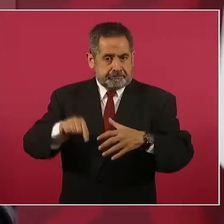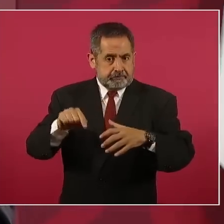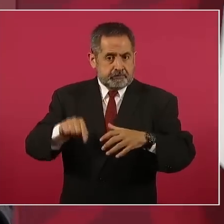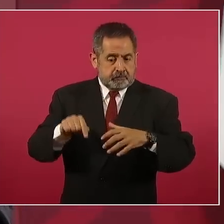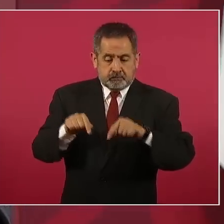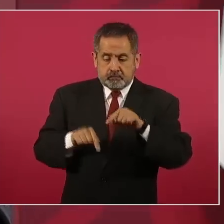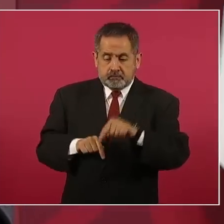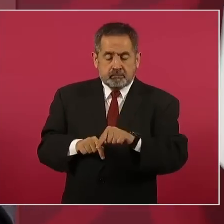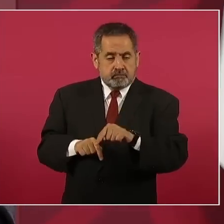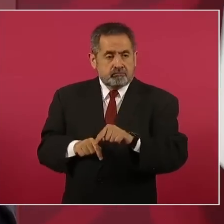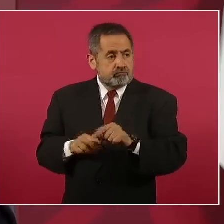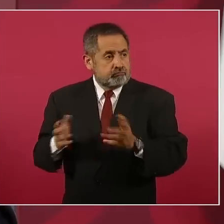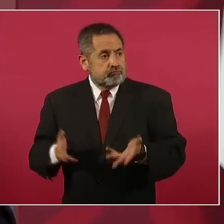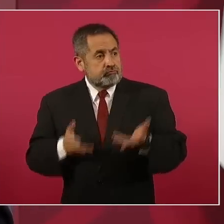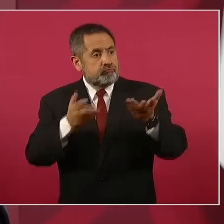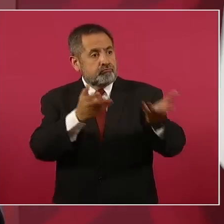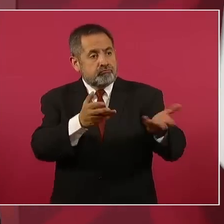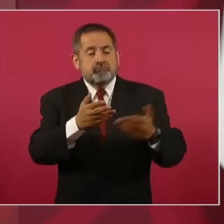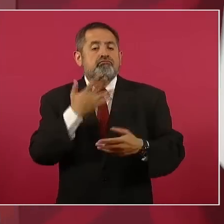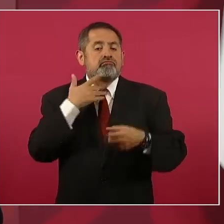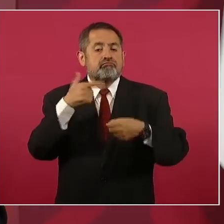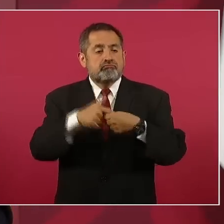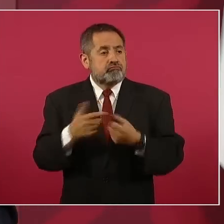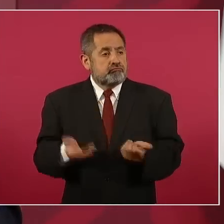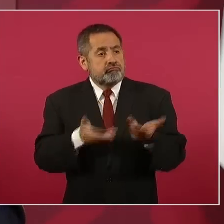nosotros ofrecer esta gasolina,